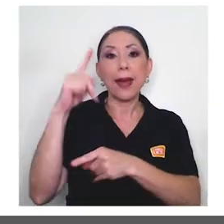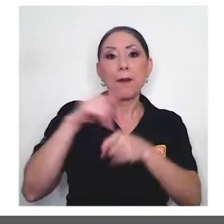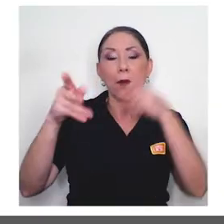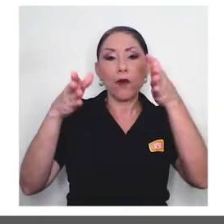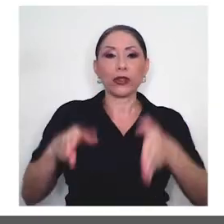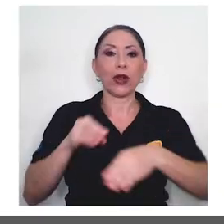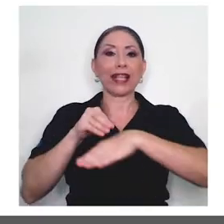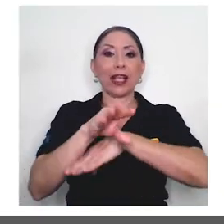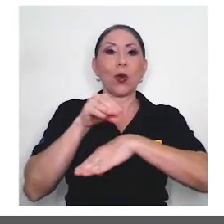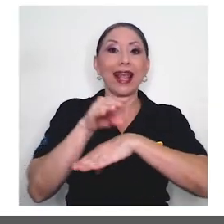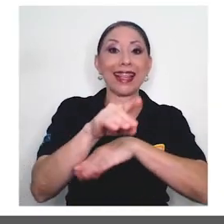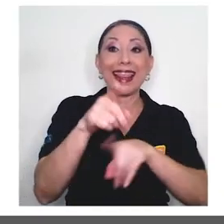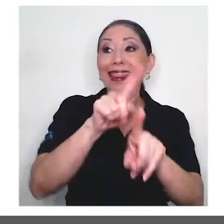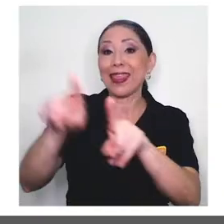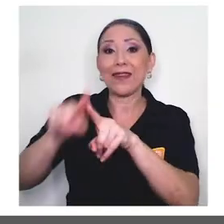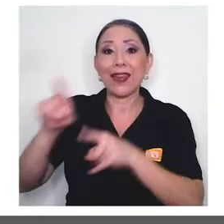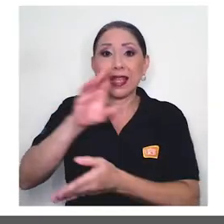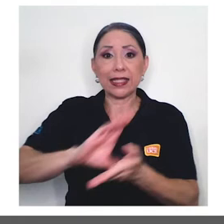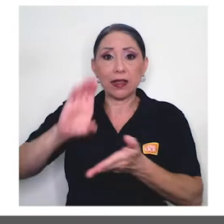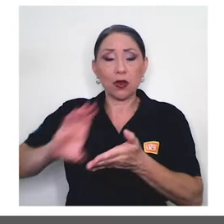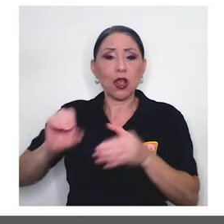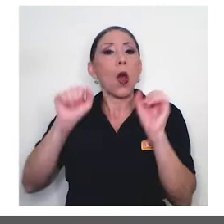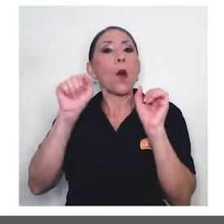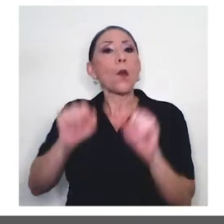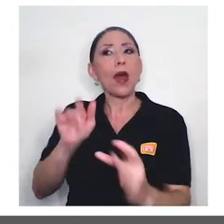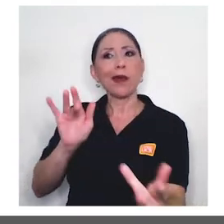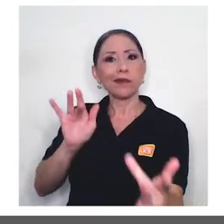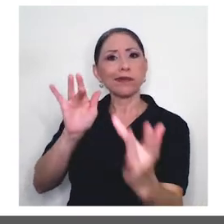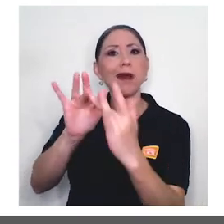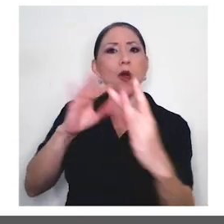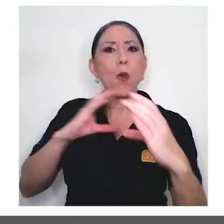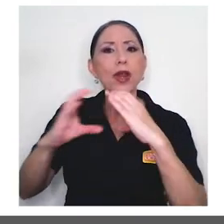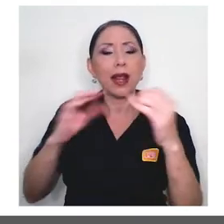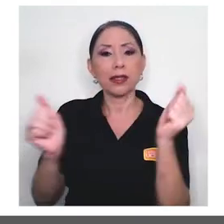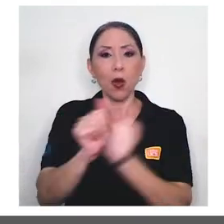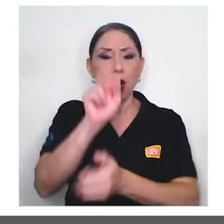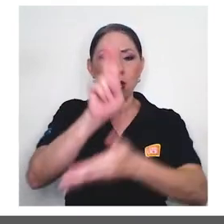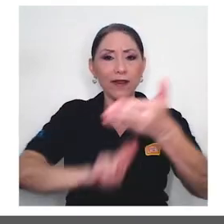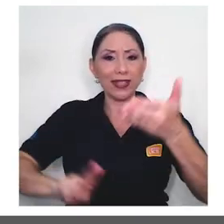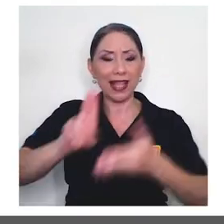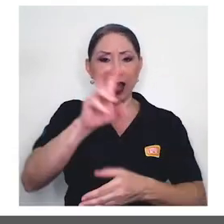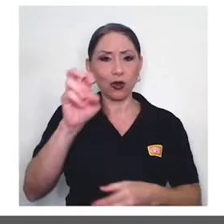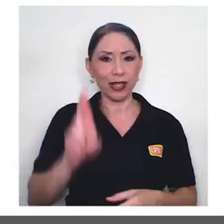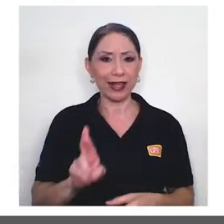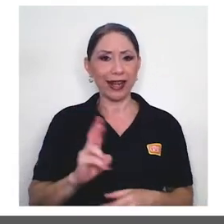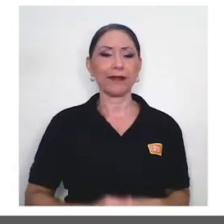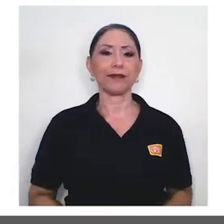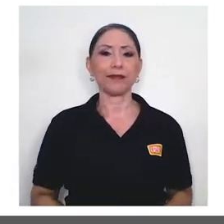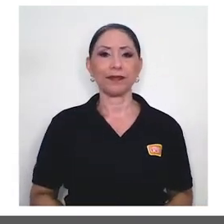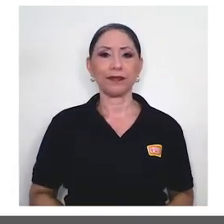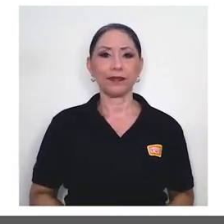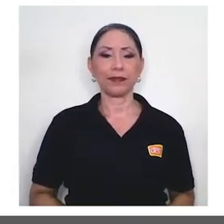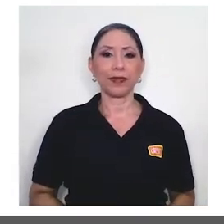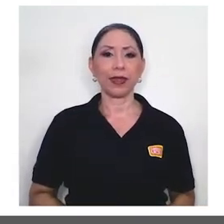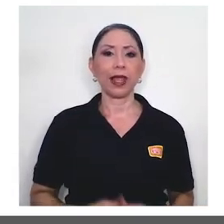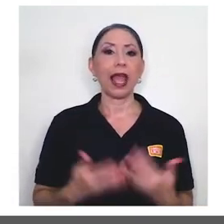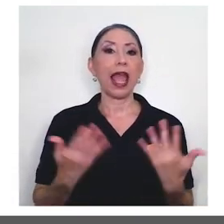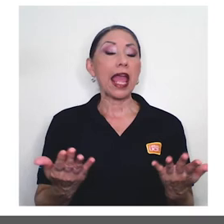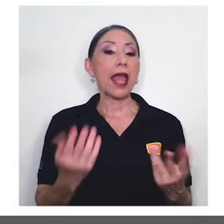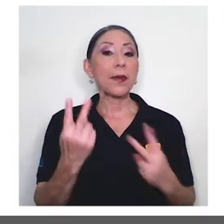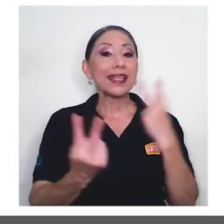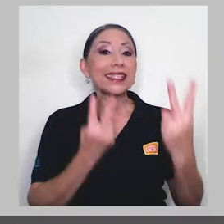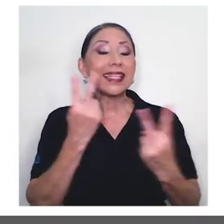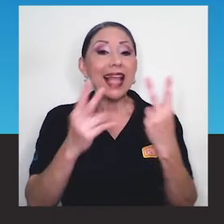en orientación de centros educativos puedan establecer comunicación con la Universidad de Costa Rica. Visita a